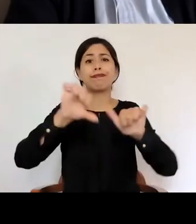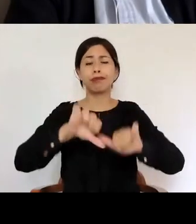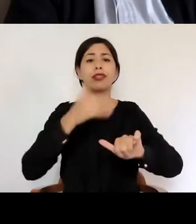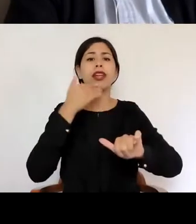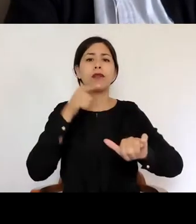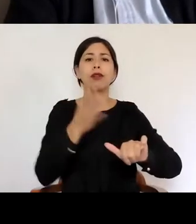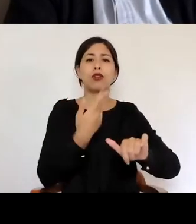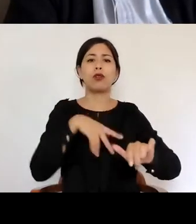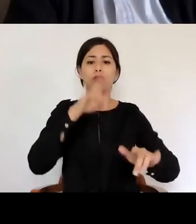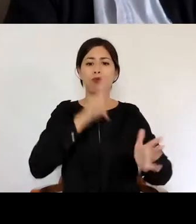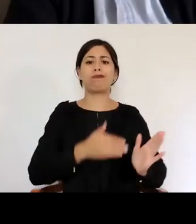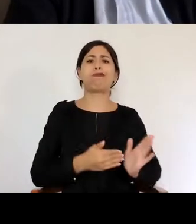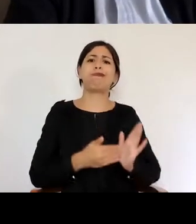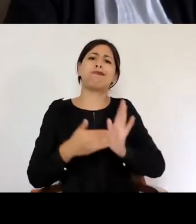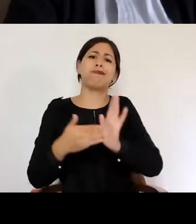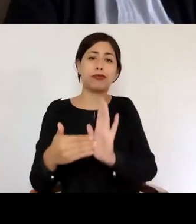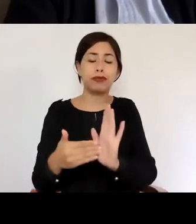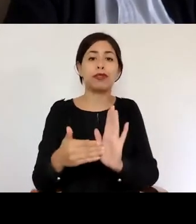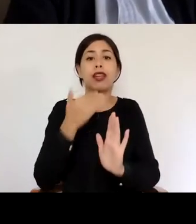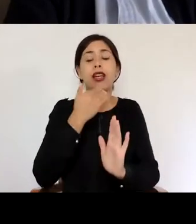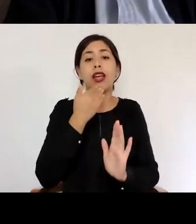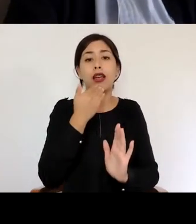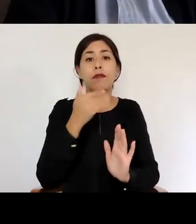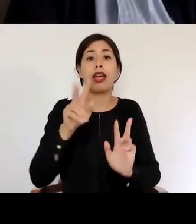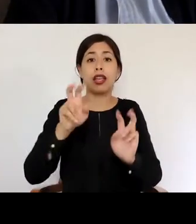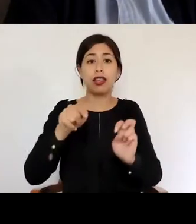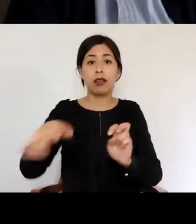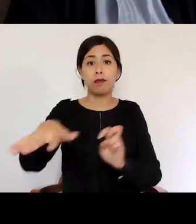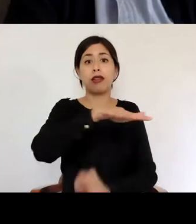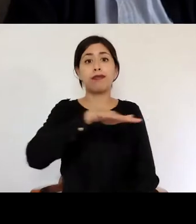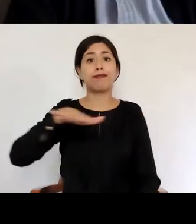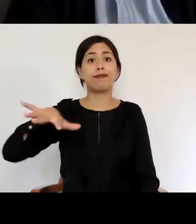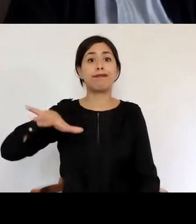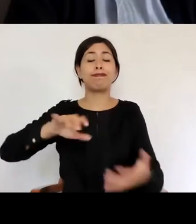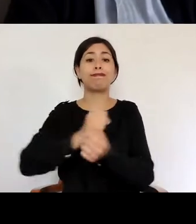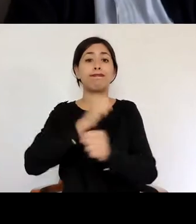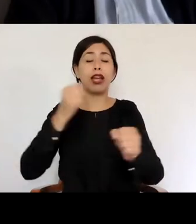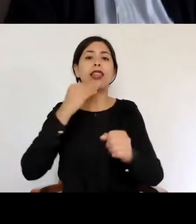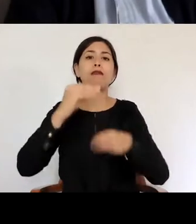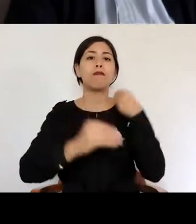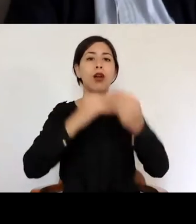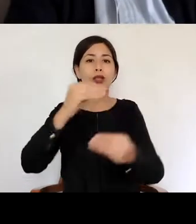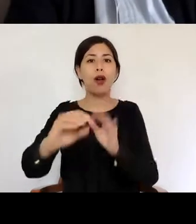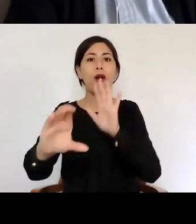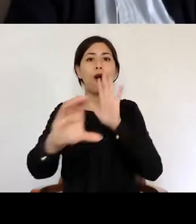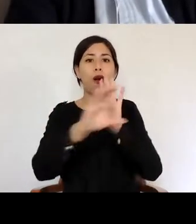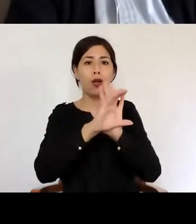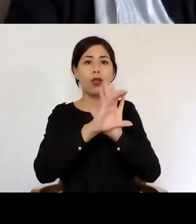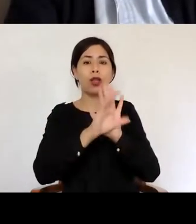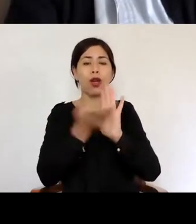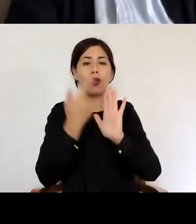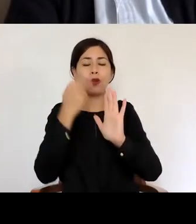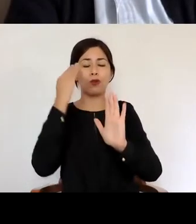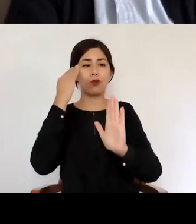de esta crisis social y del proceso constituyente que estamos enfrentando. Una de las